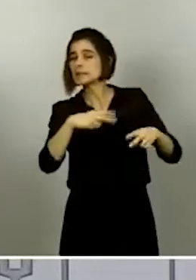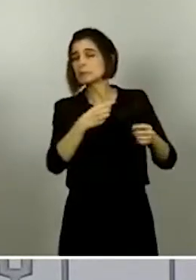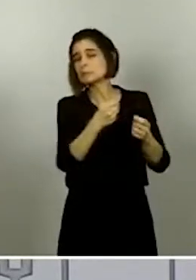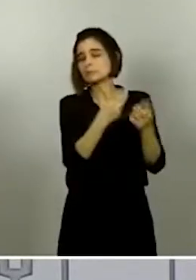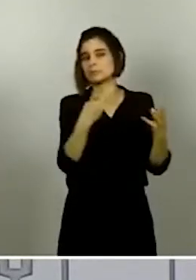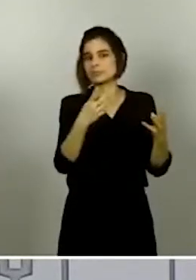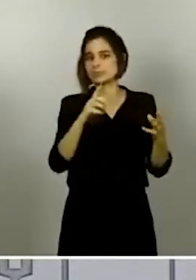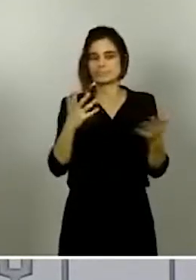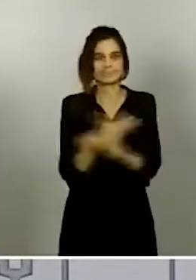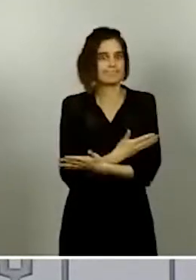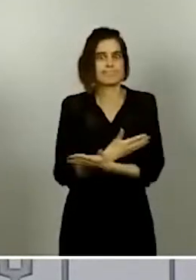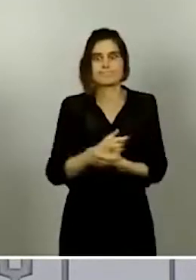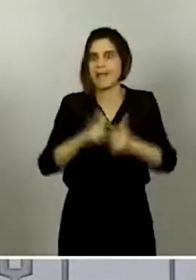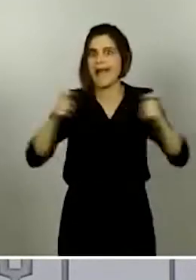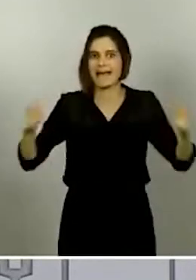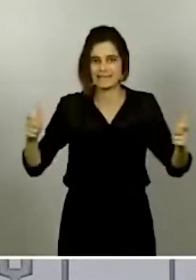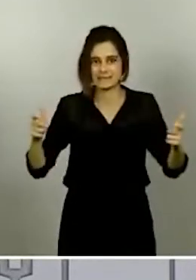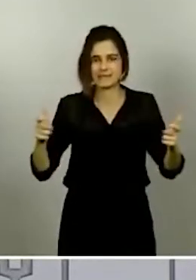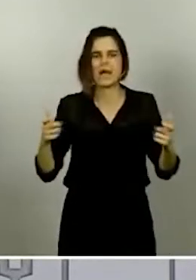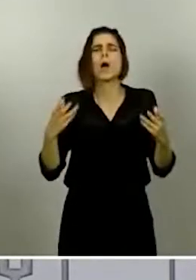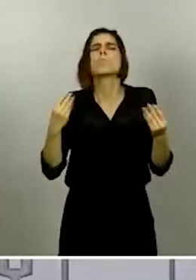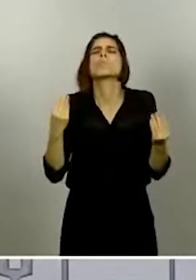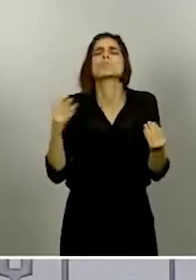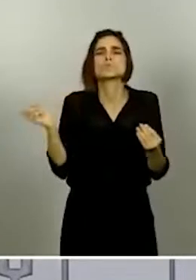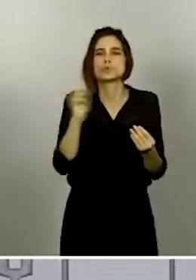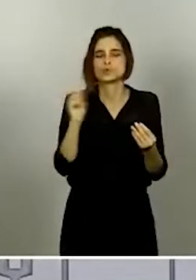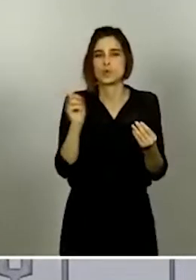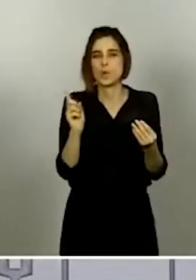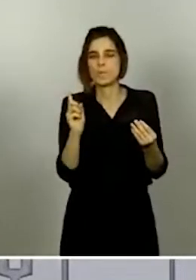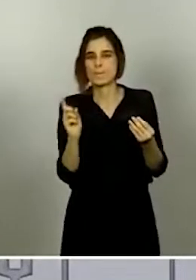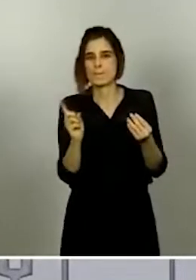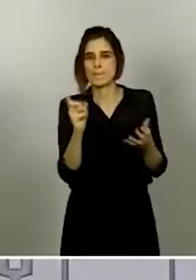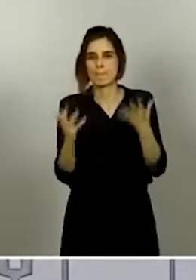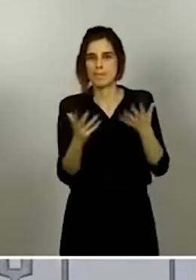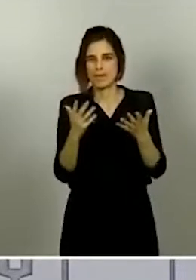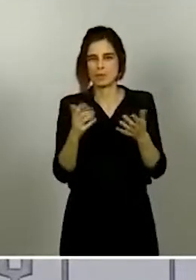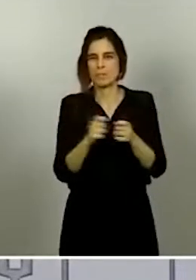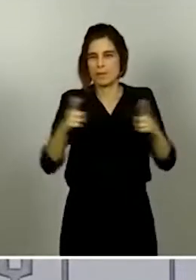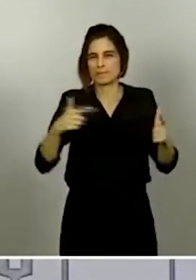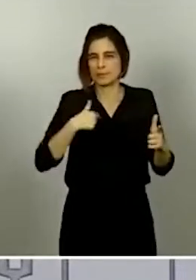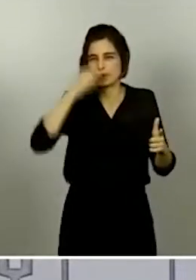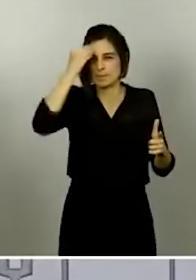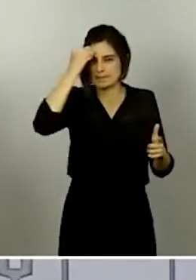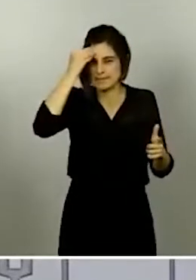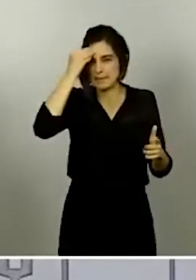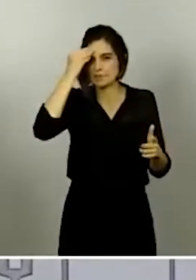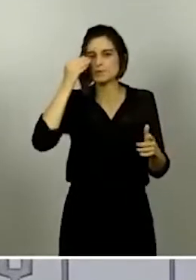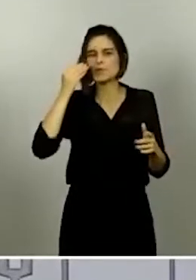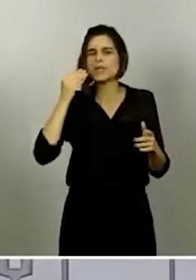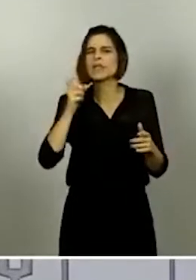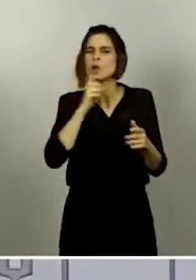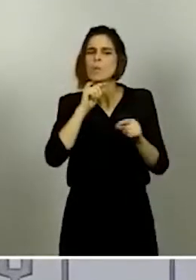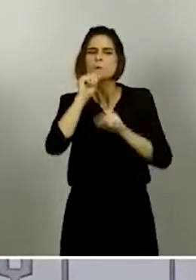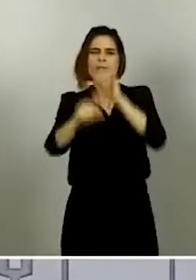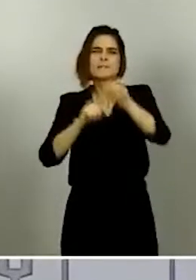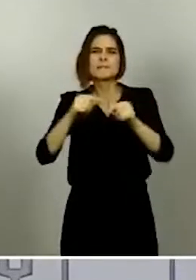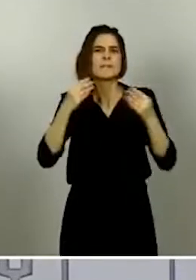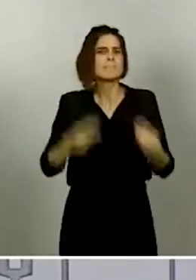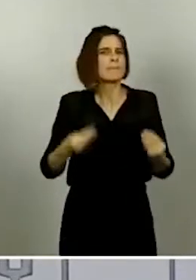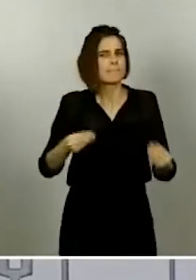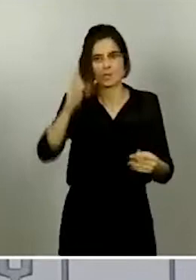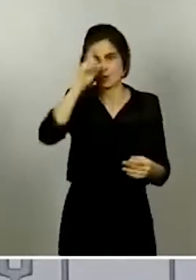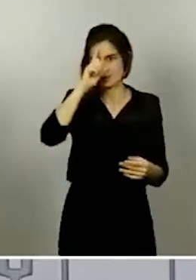y todavía no tenemos claro cuál es su papel en la transmisión de la enfermedad. Pero sí que es cierto que sabemos que hay más de los que